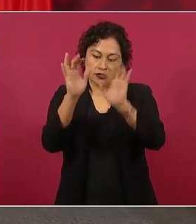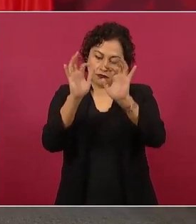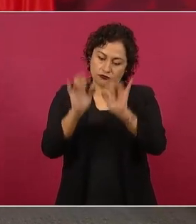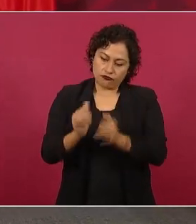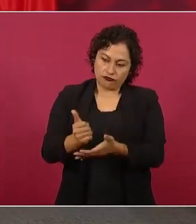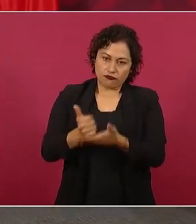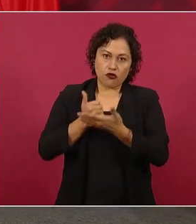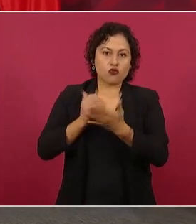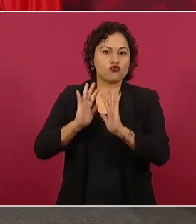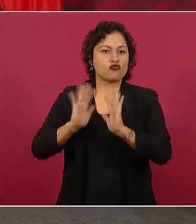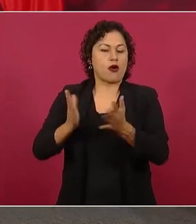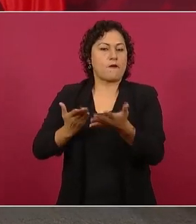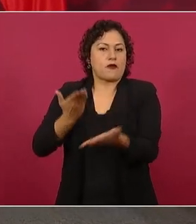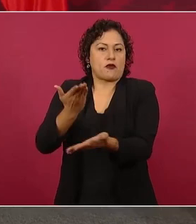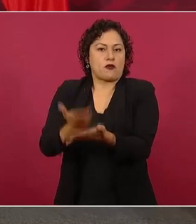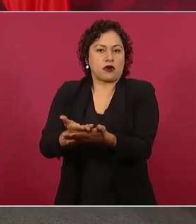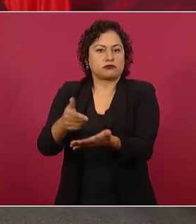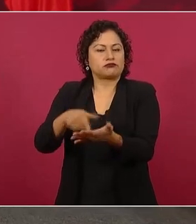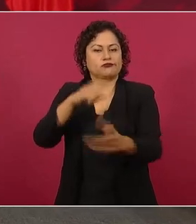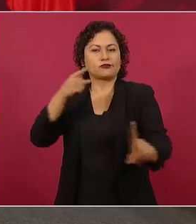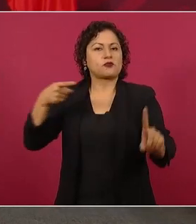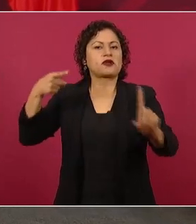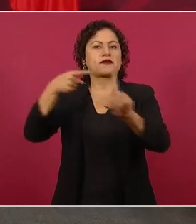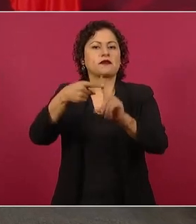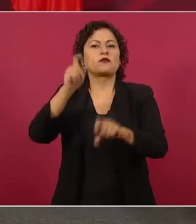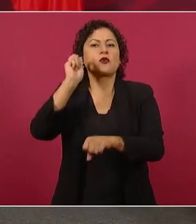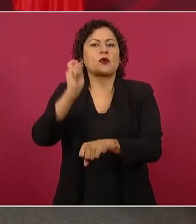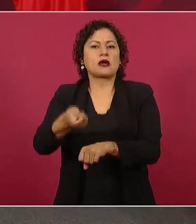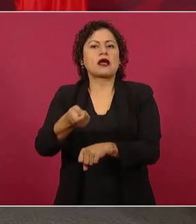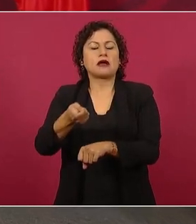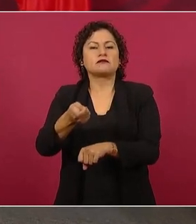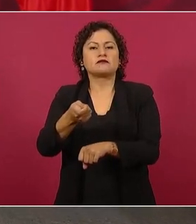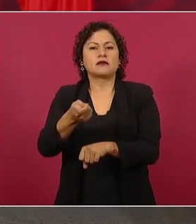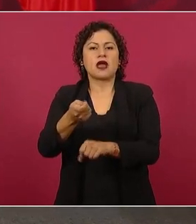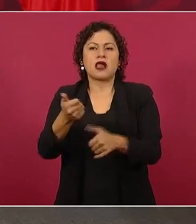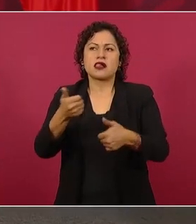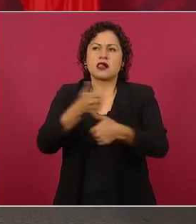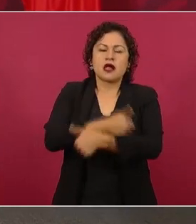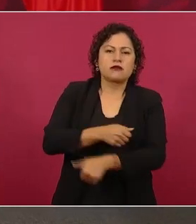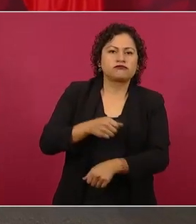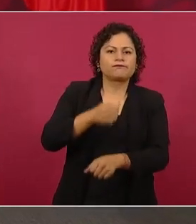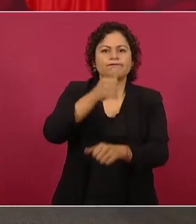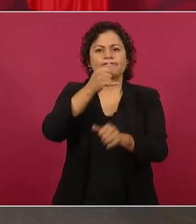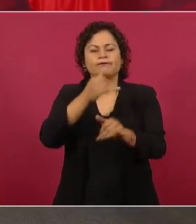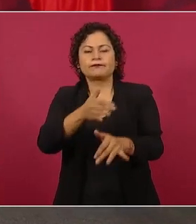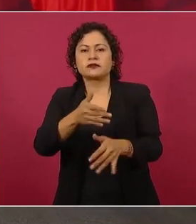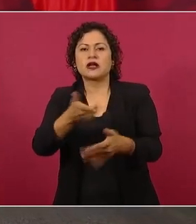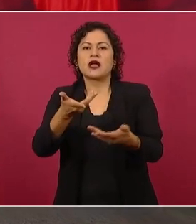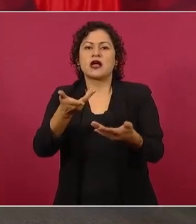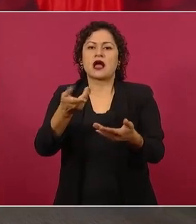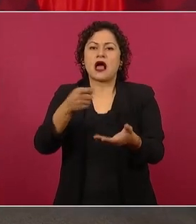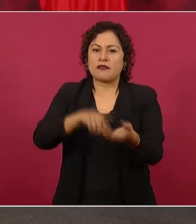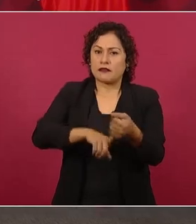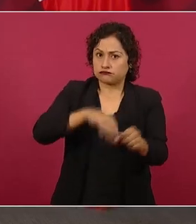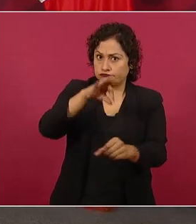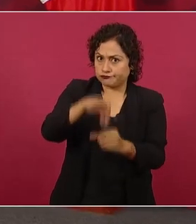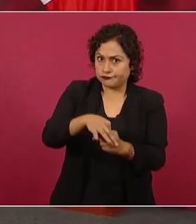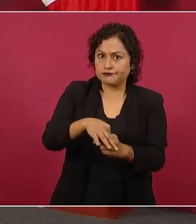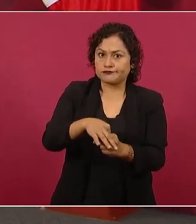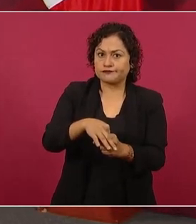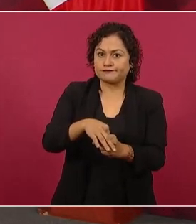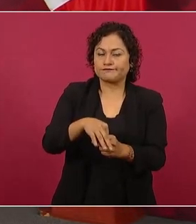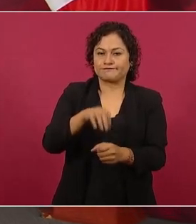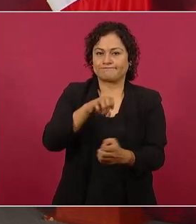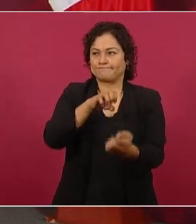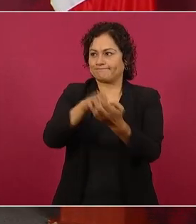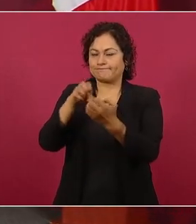de fraudes electorales en nuestro país. Ese es el propósito. Y por